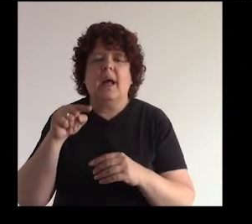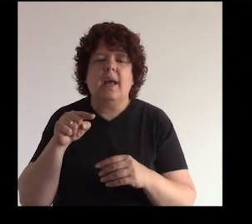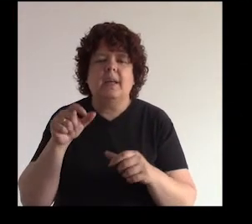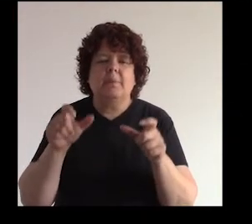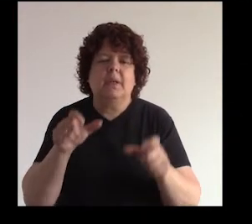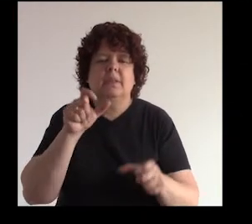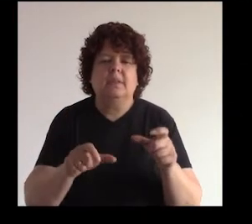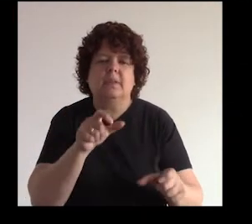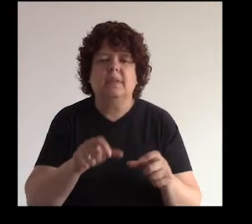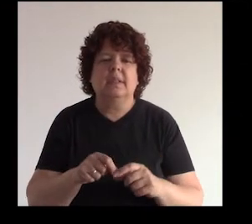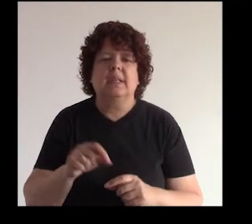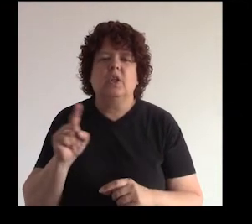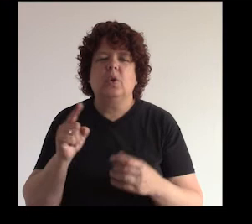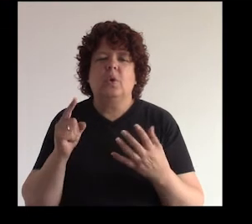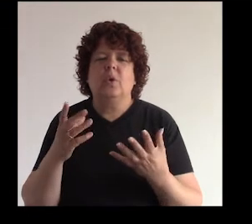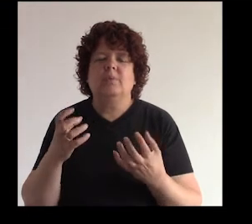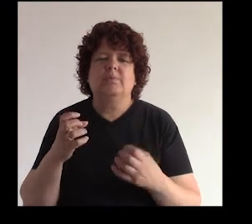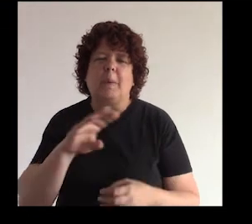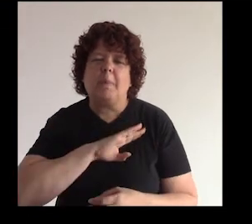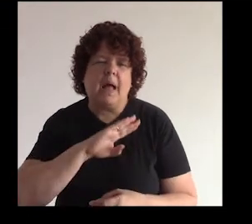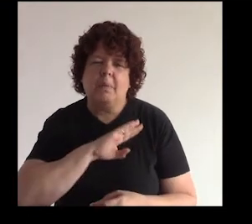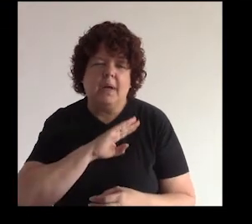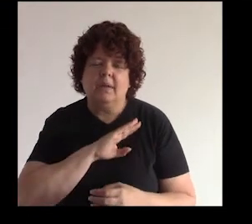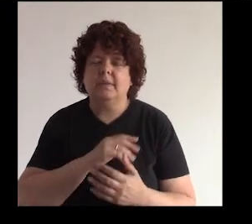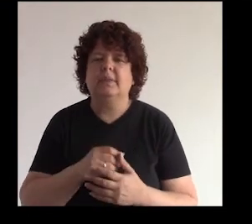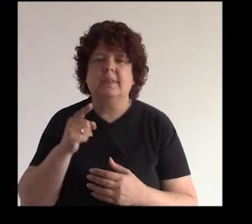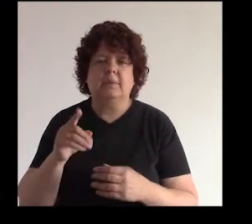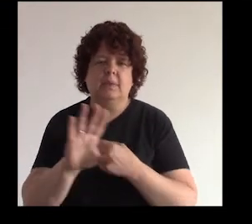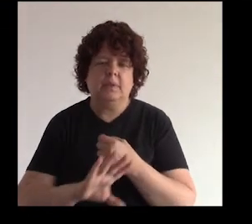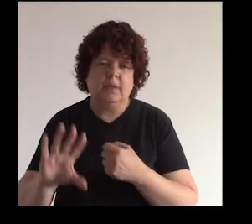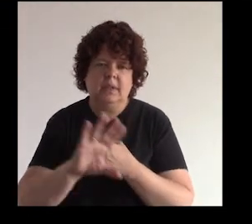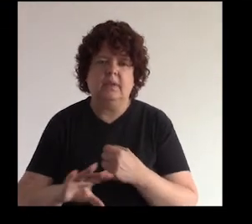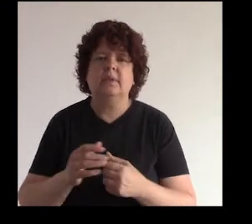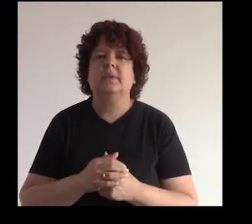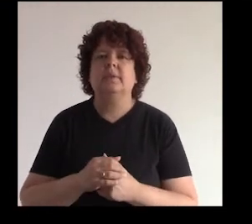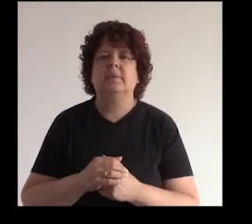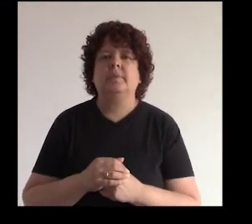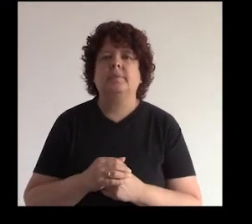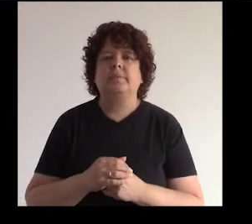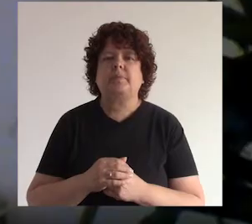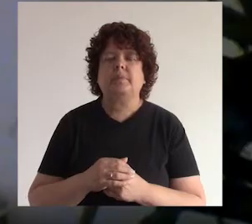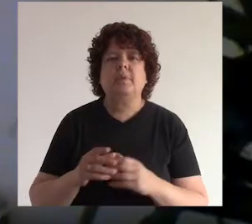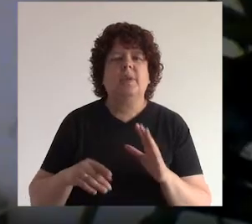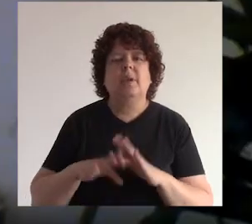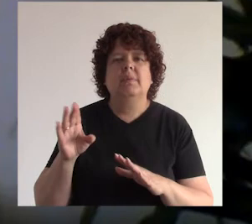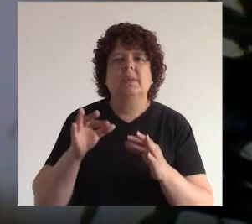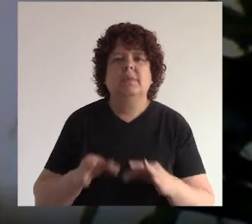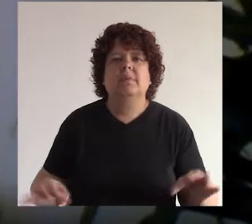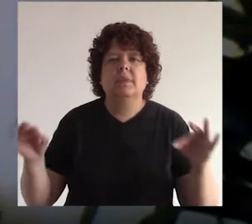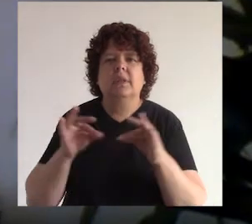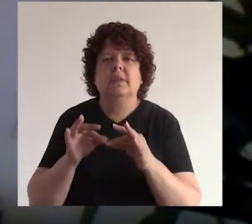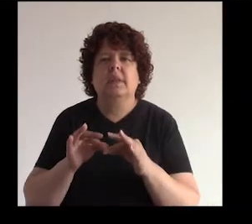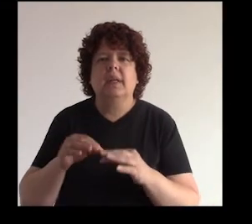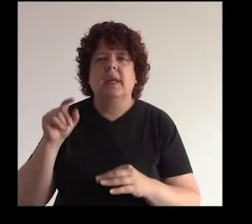también hay personas que tienen malas intenciones en estos espacios entonces tenemos que protegernos de ellos ¿no? lo más